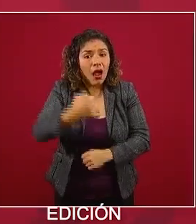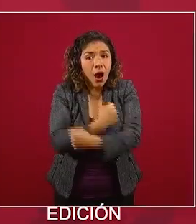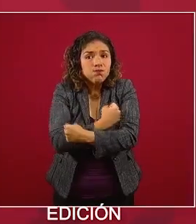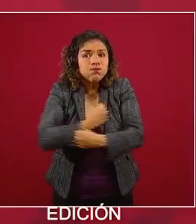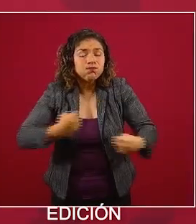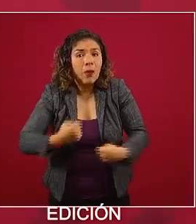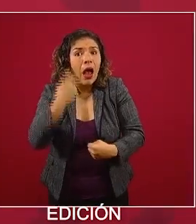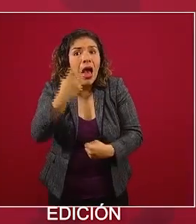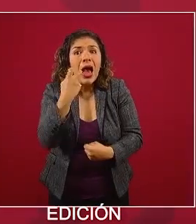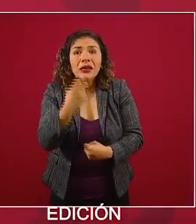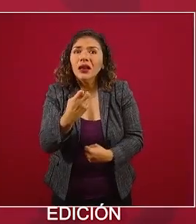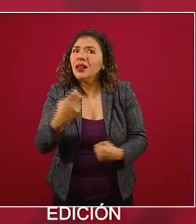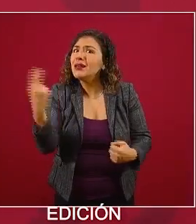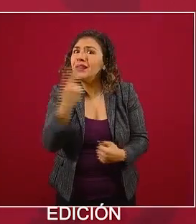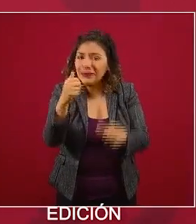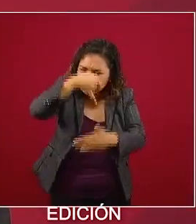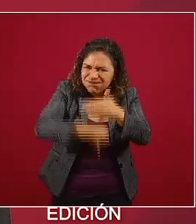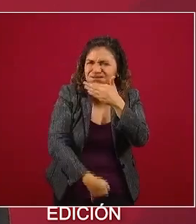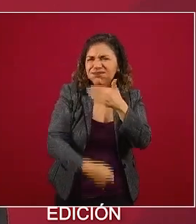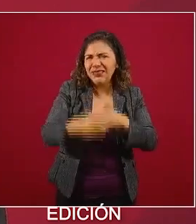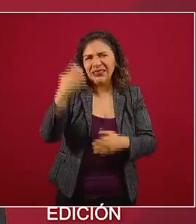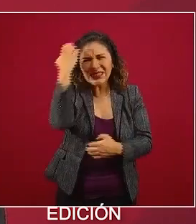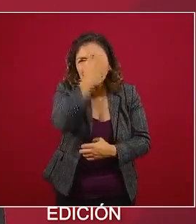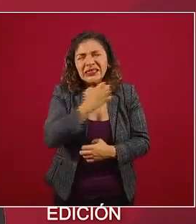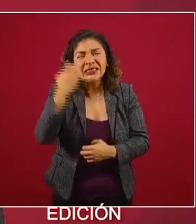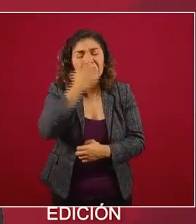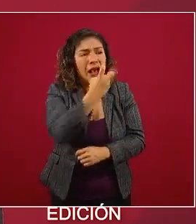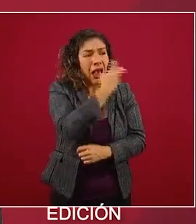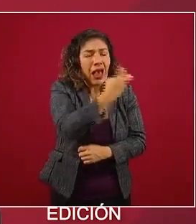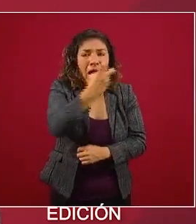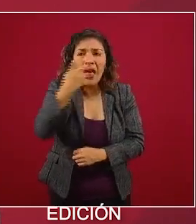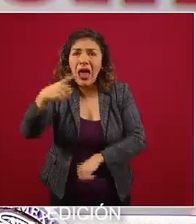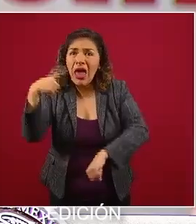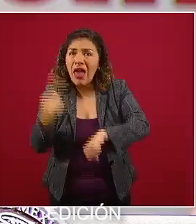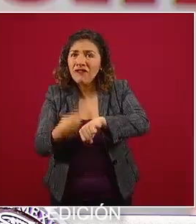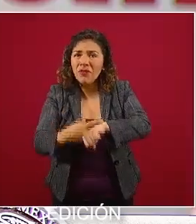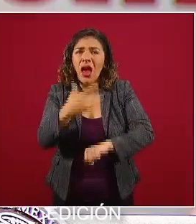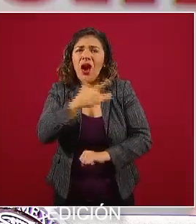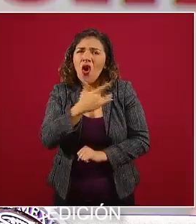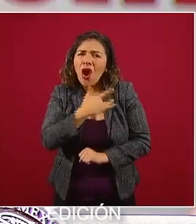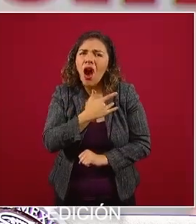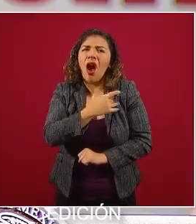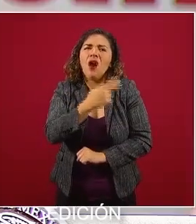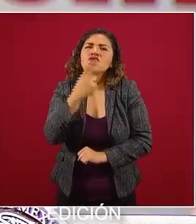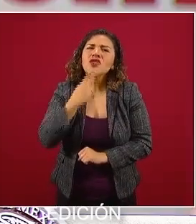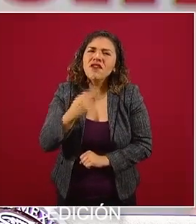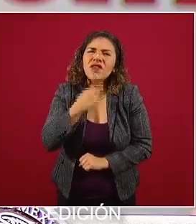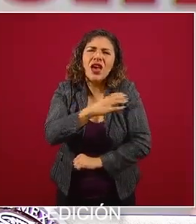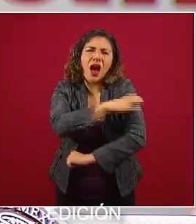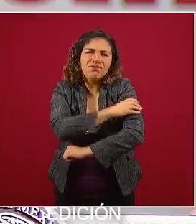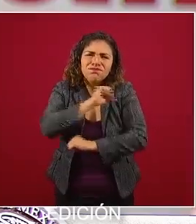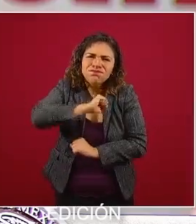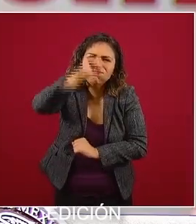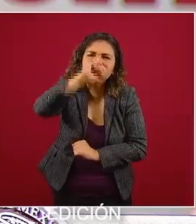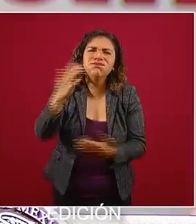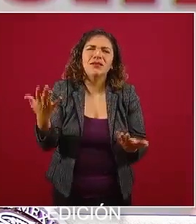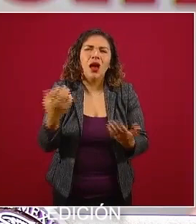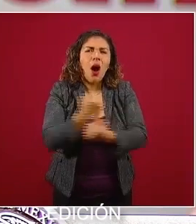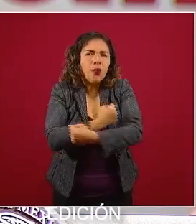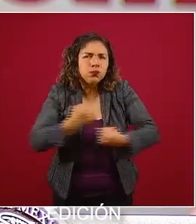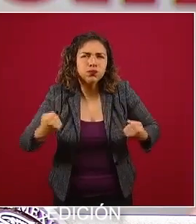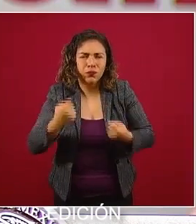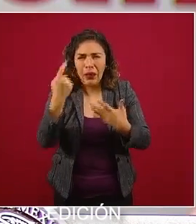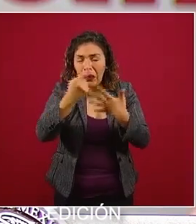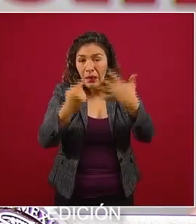como emergencias epidemiológicas. Estas enfermedades, las cardiometabólicas, hipertensión, diabetes,